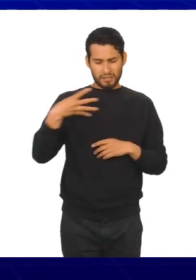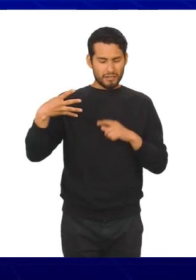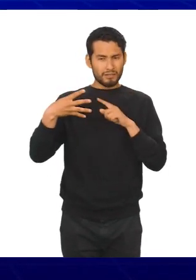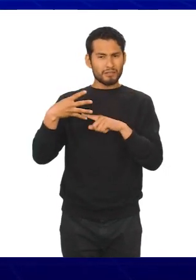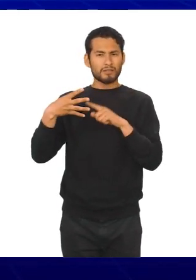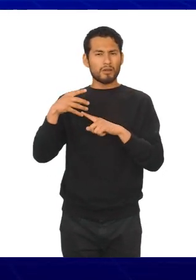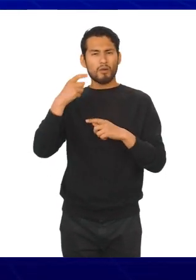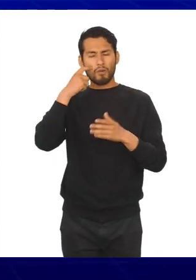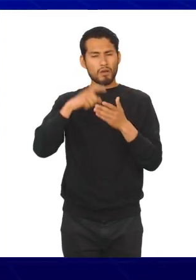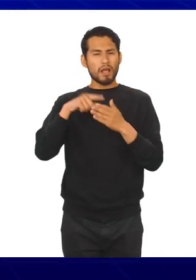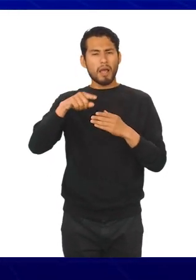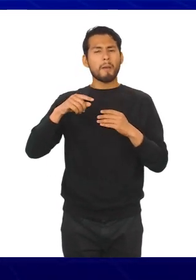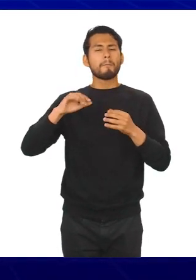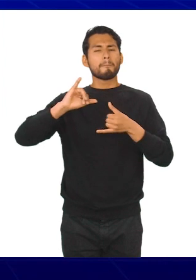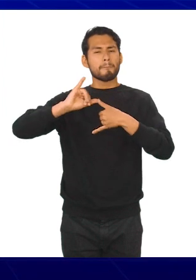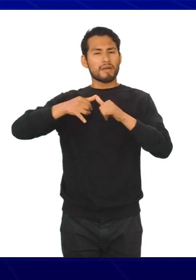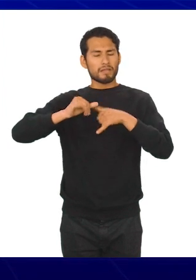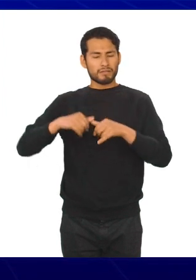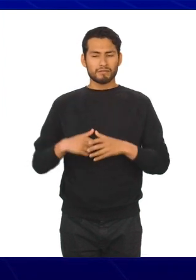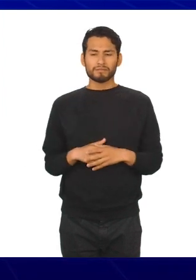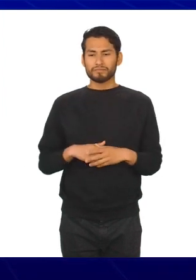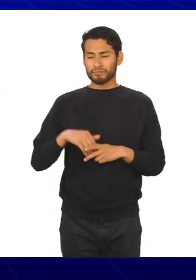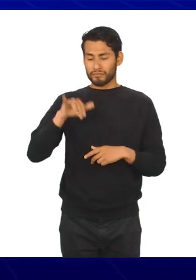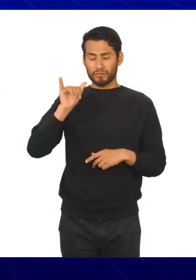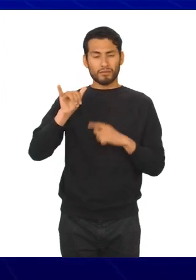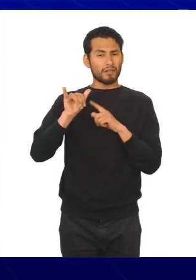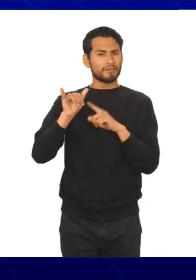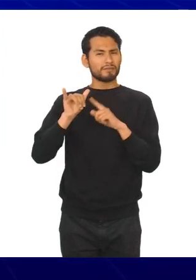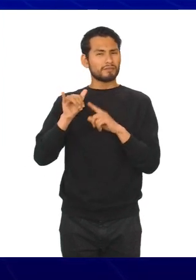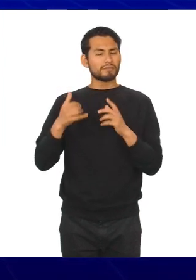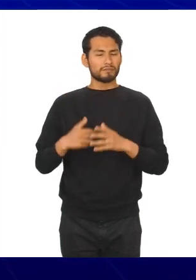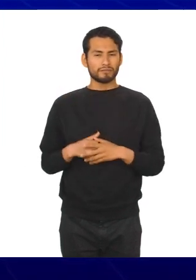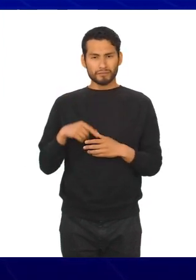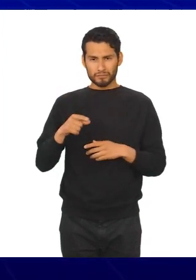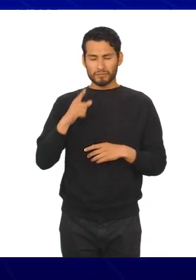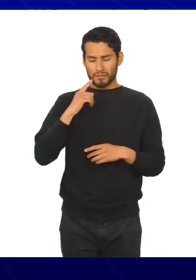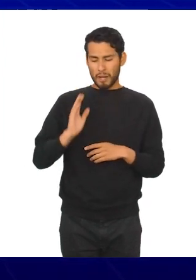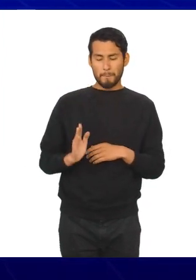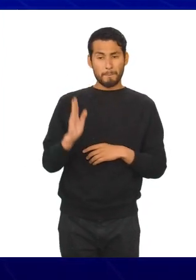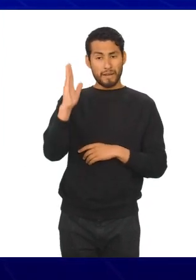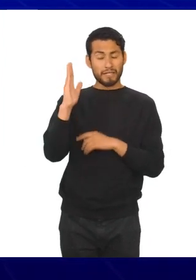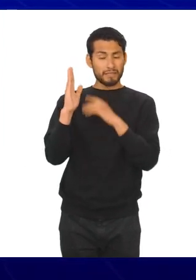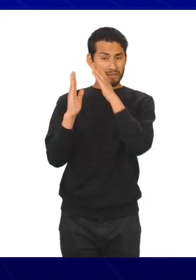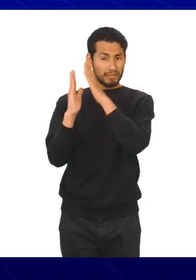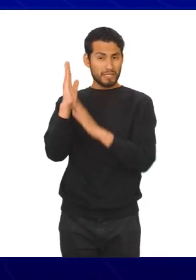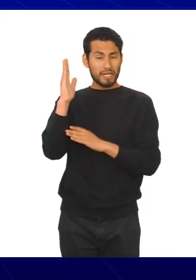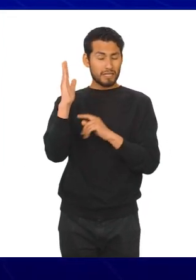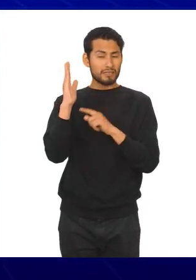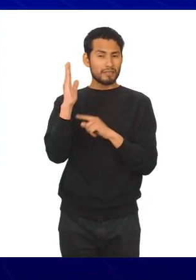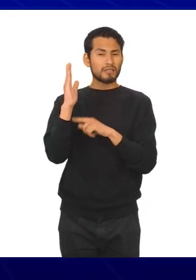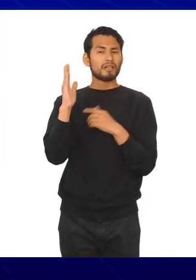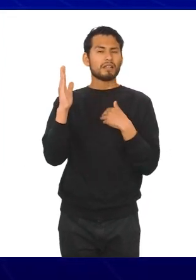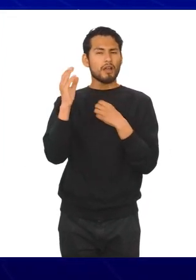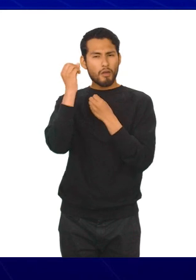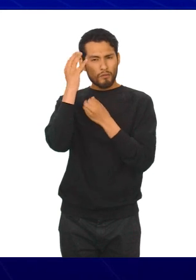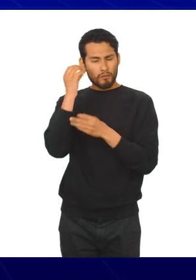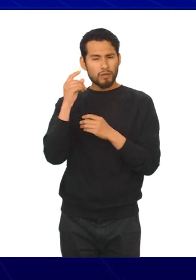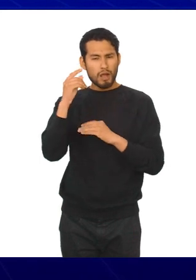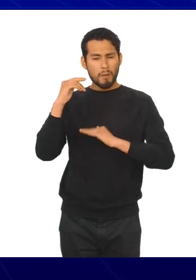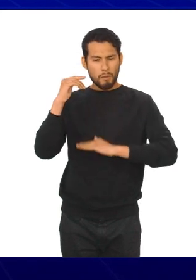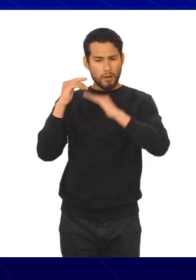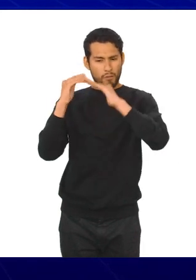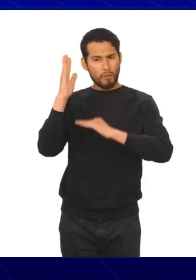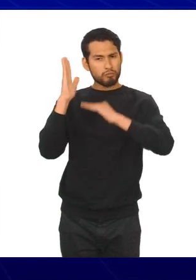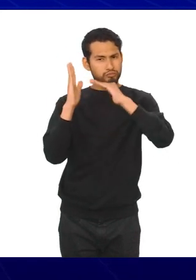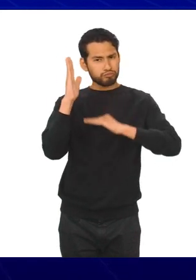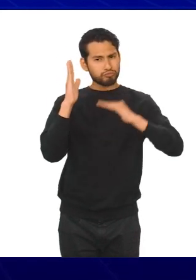referencia de medida. El eje Y es conocido como el eje vertical y generalmente contiene datos o las frecuencias.